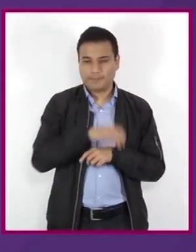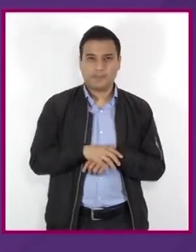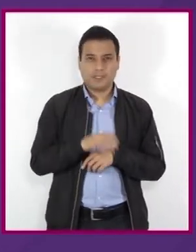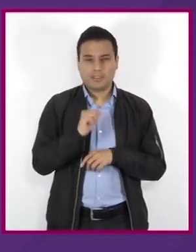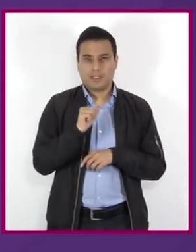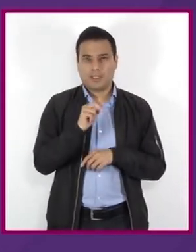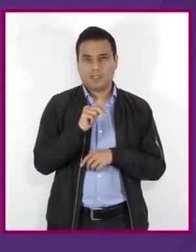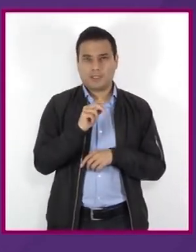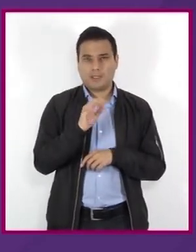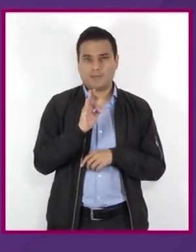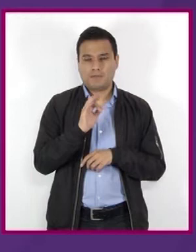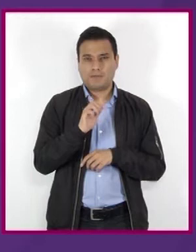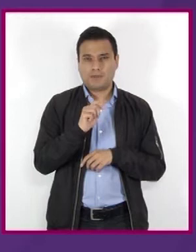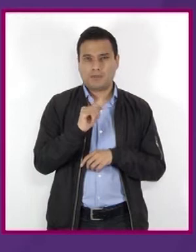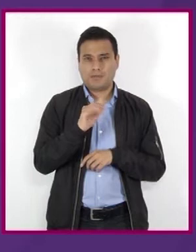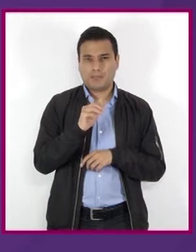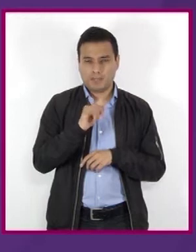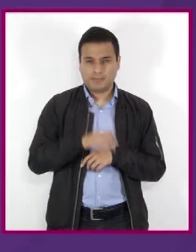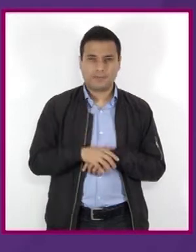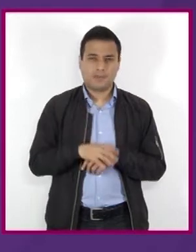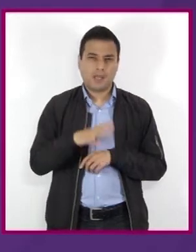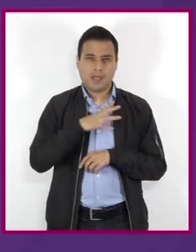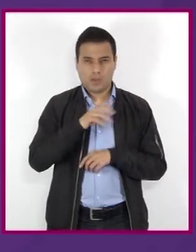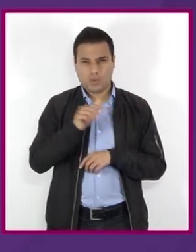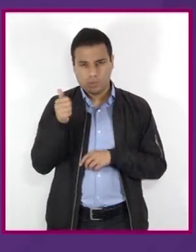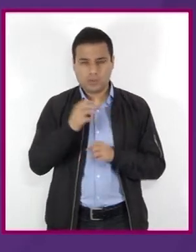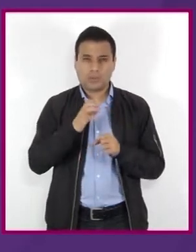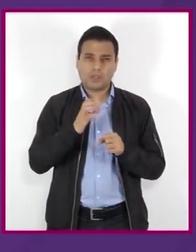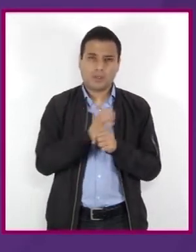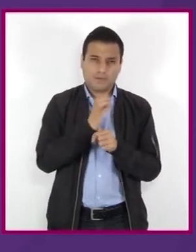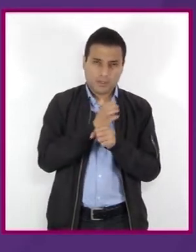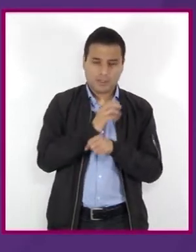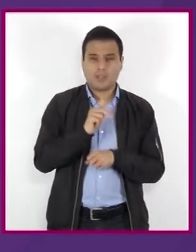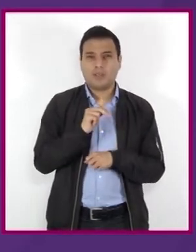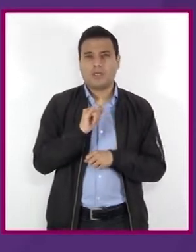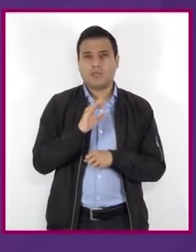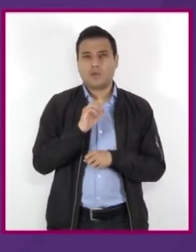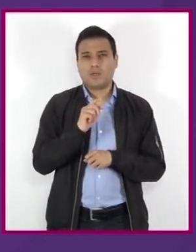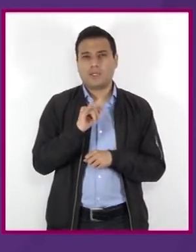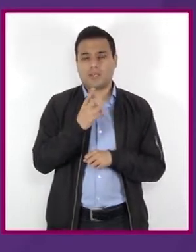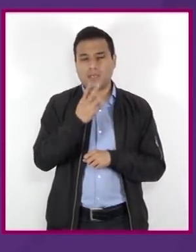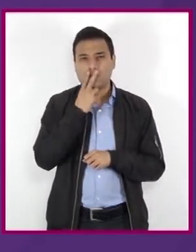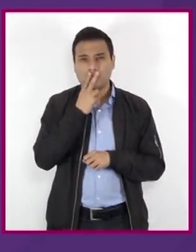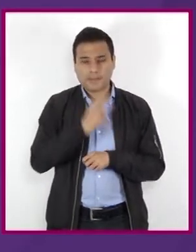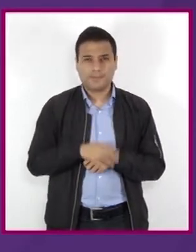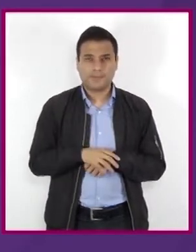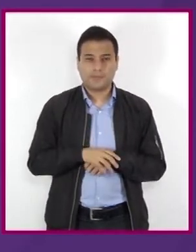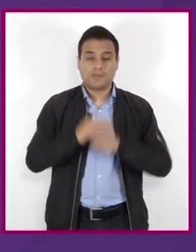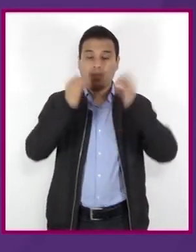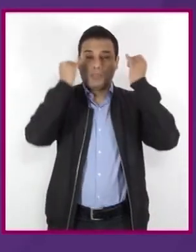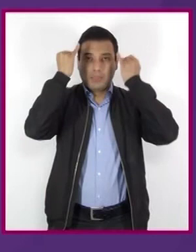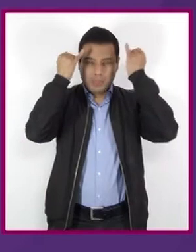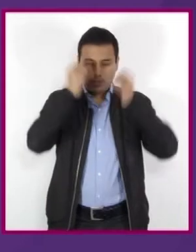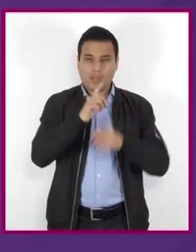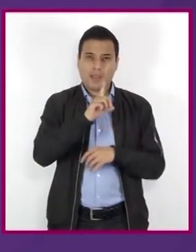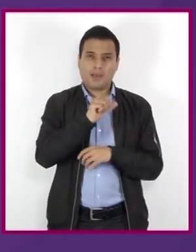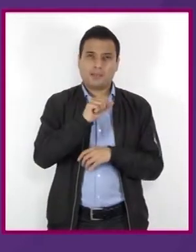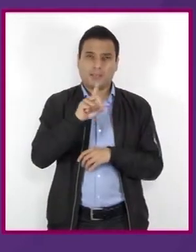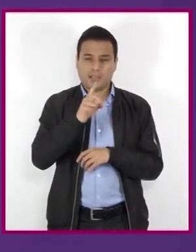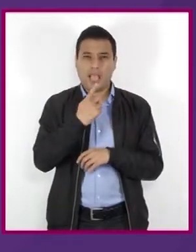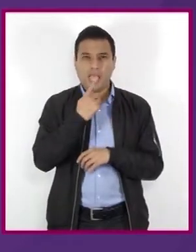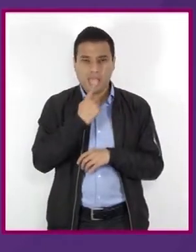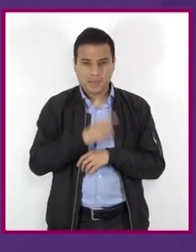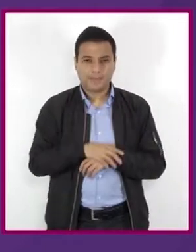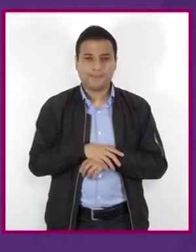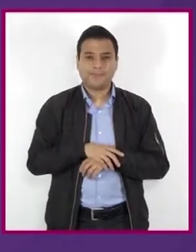Estimulantes menores, nicotina, cafeína, alucinógenos, LSD, mezcalina,